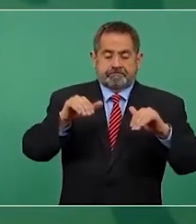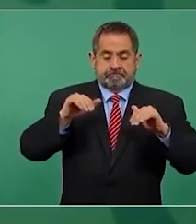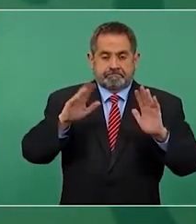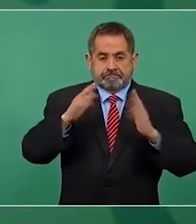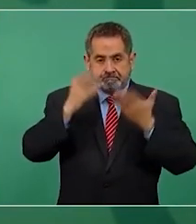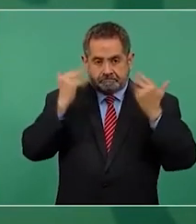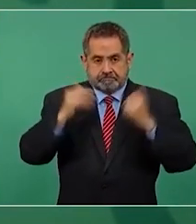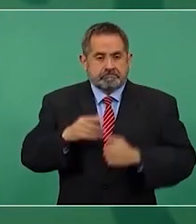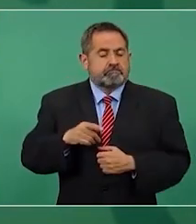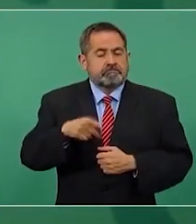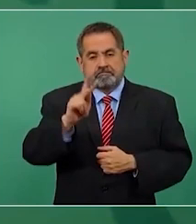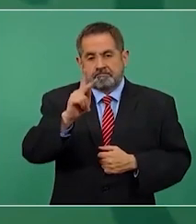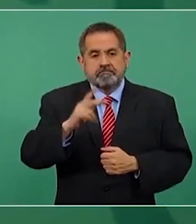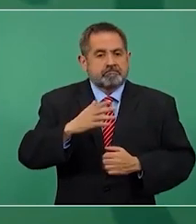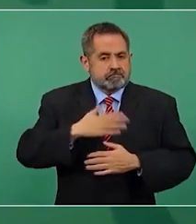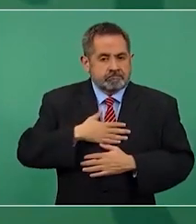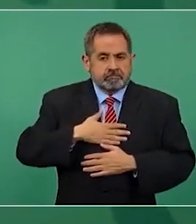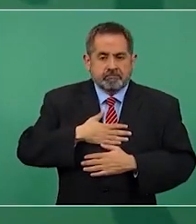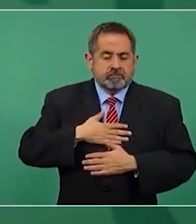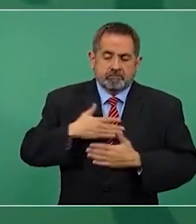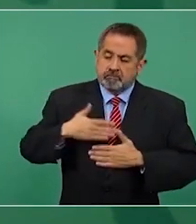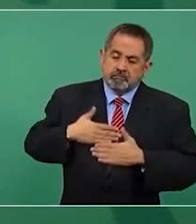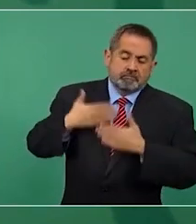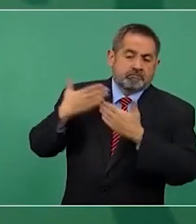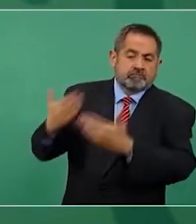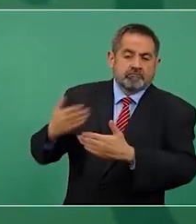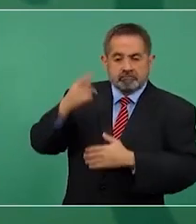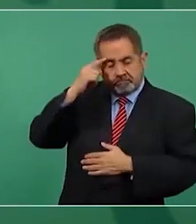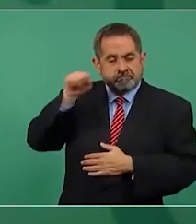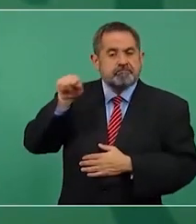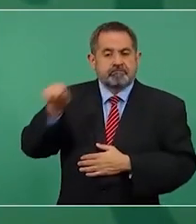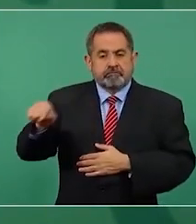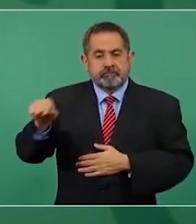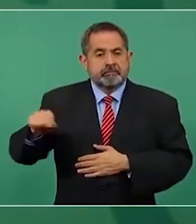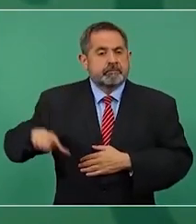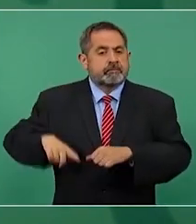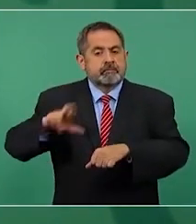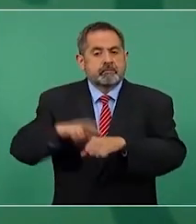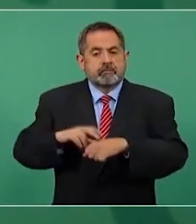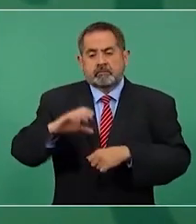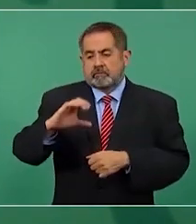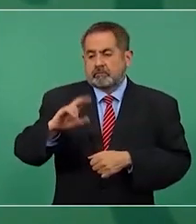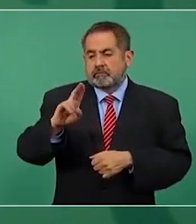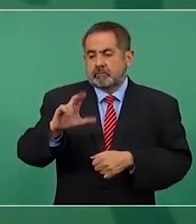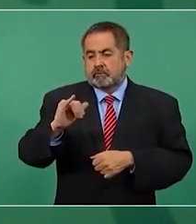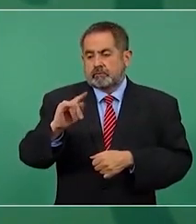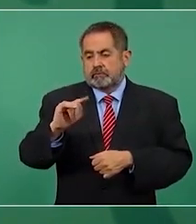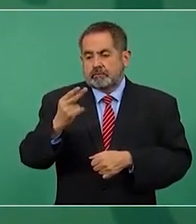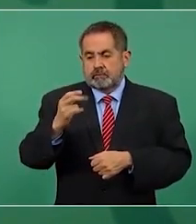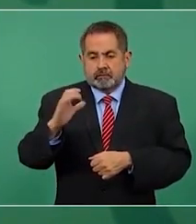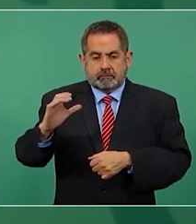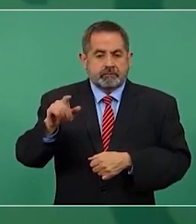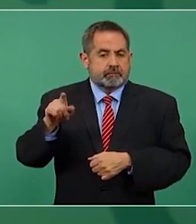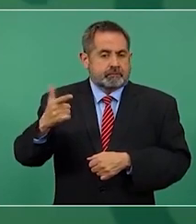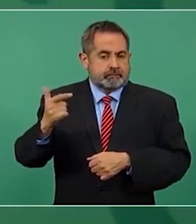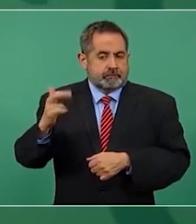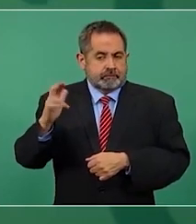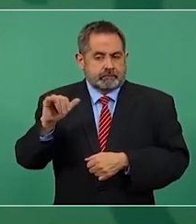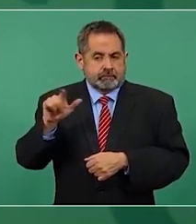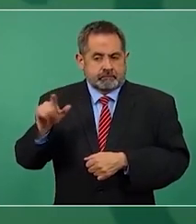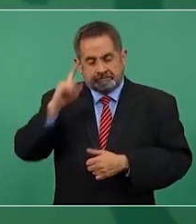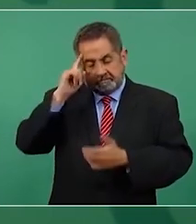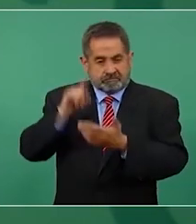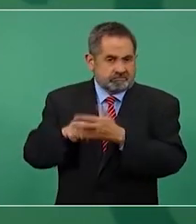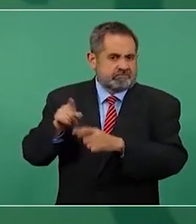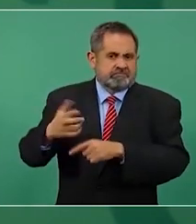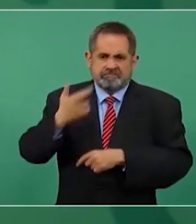pero le tengo mucha confianza al gobernador Cuitláhuac García. Creo que es